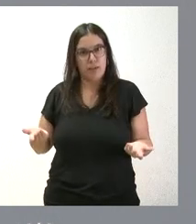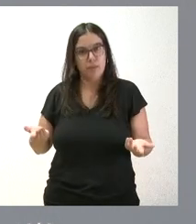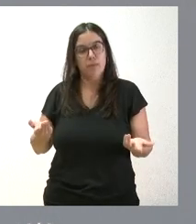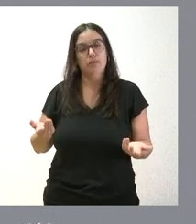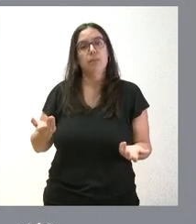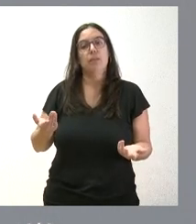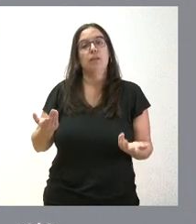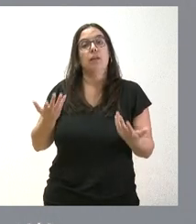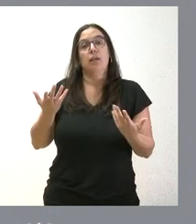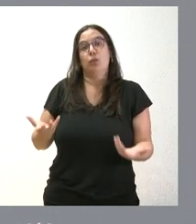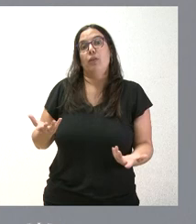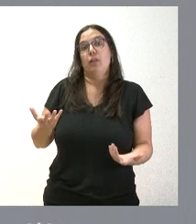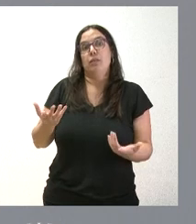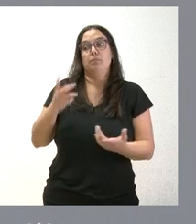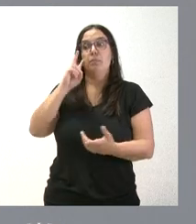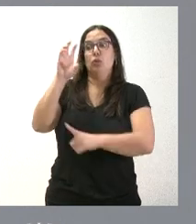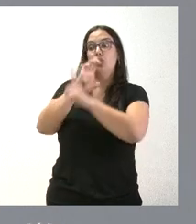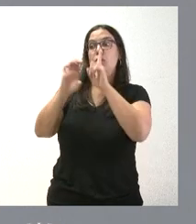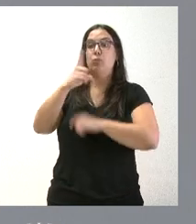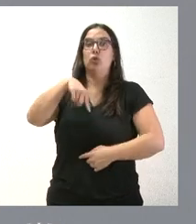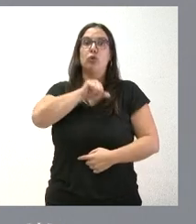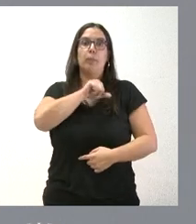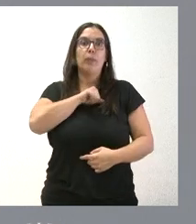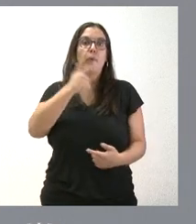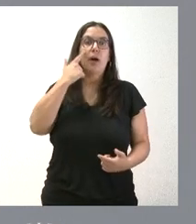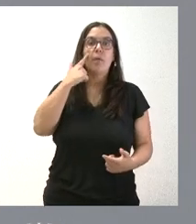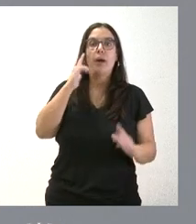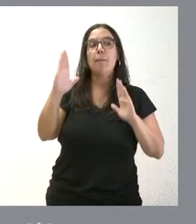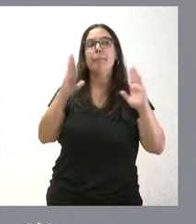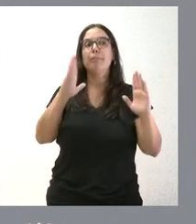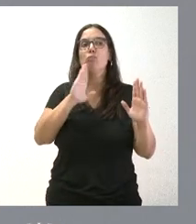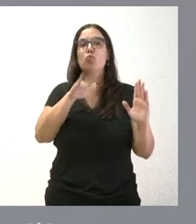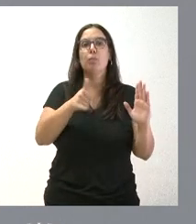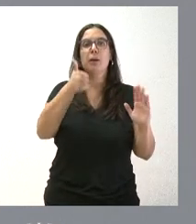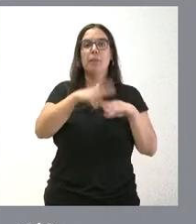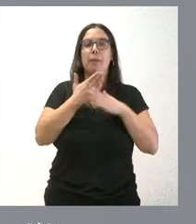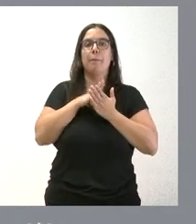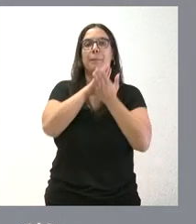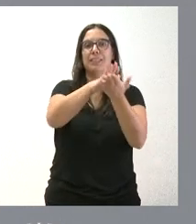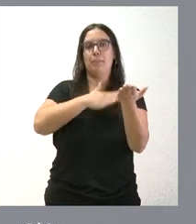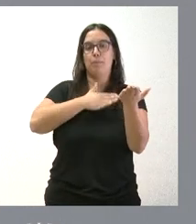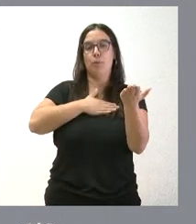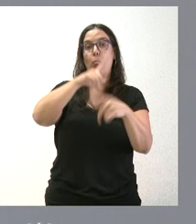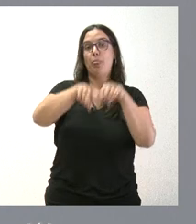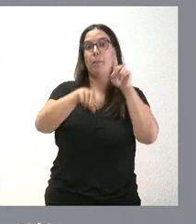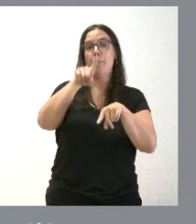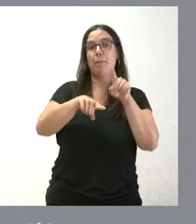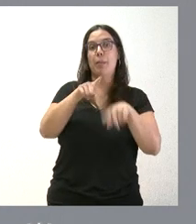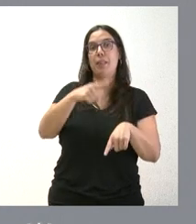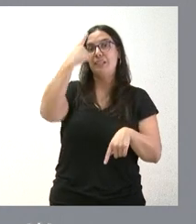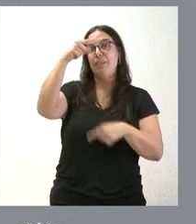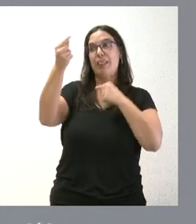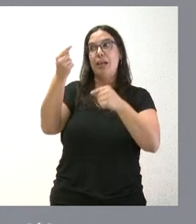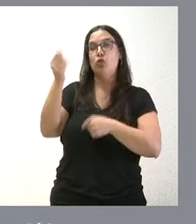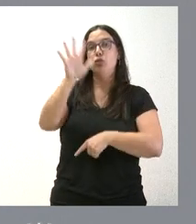en este contexto nosotros, lógicamente, estamos a la expectativa de ver cuál es el momento más adecuado para presentar estos presupuestos en función de cuándo se conozcan estos datos